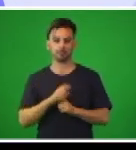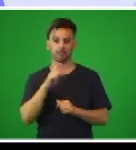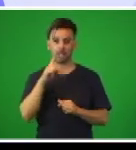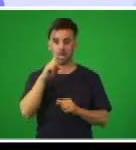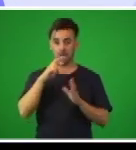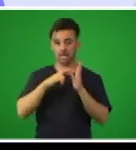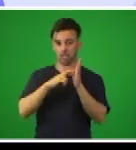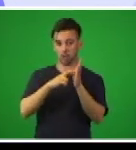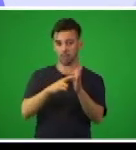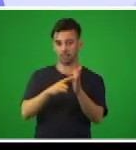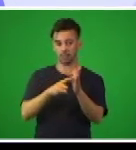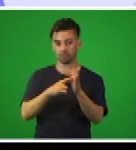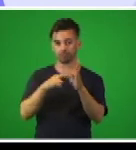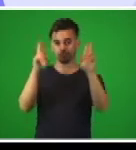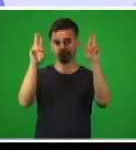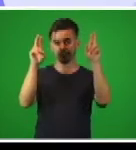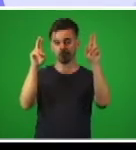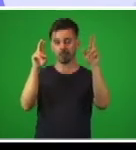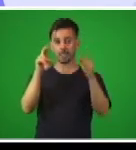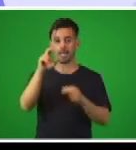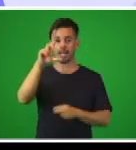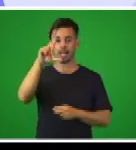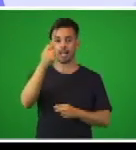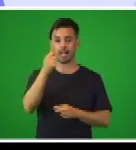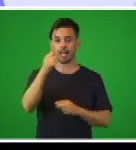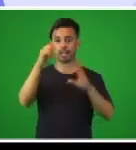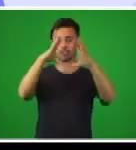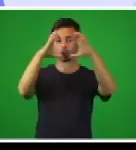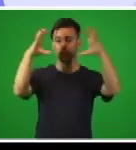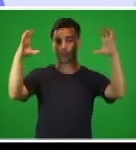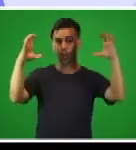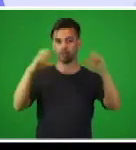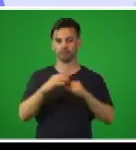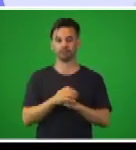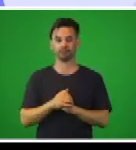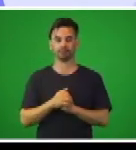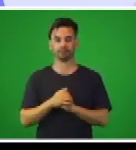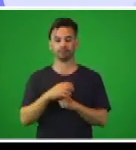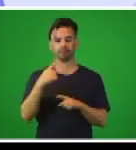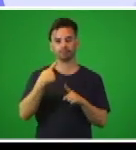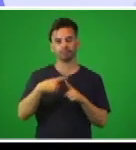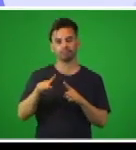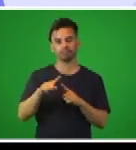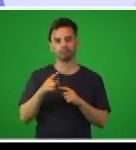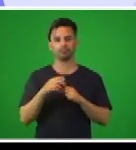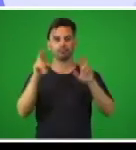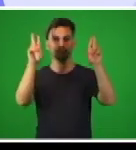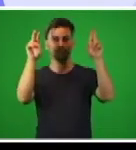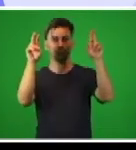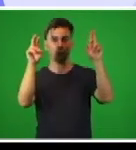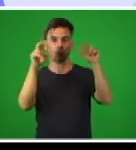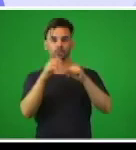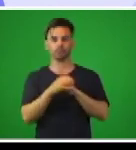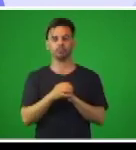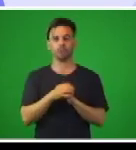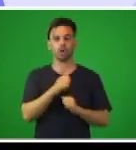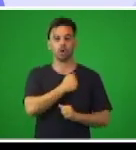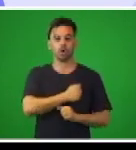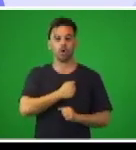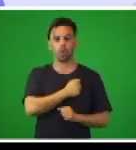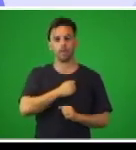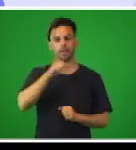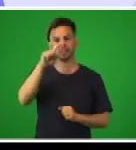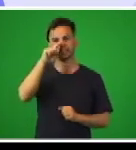lectura las nubes que aparecen en la página 202, la lectura romance de la niña mala, un texto tan